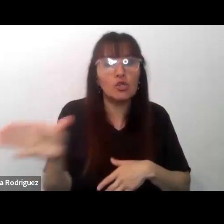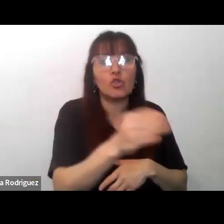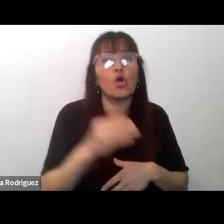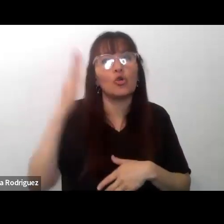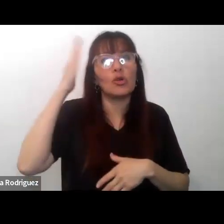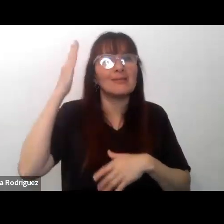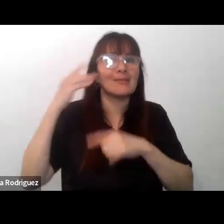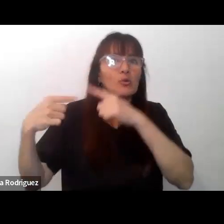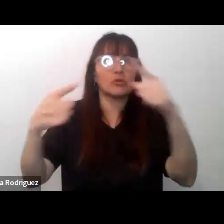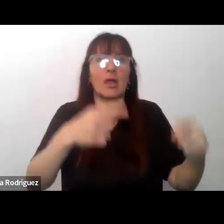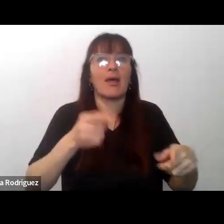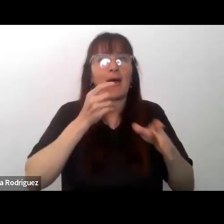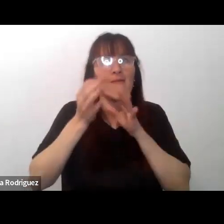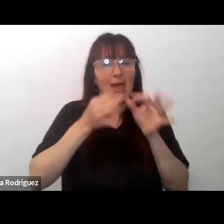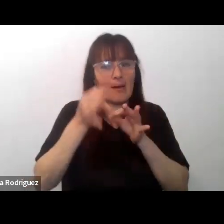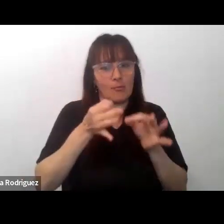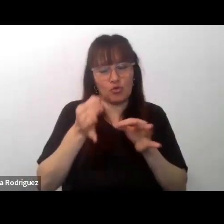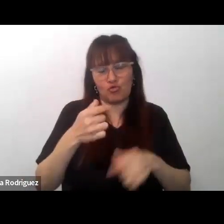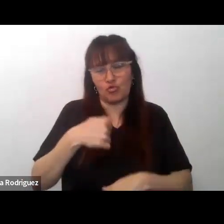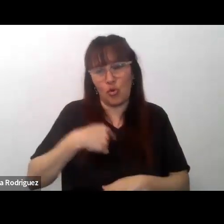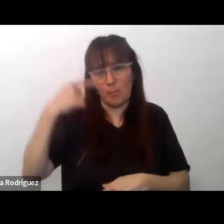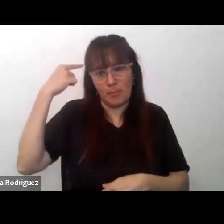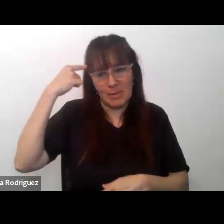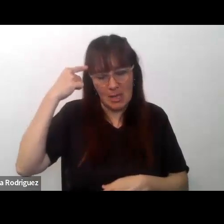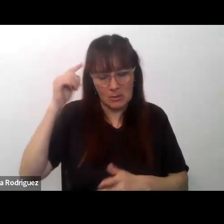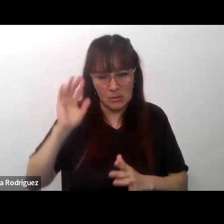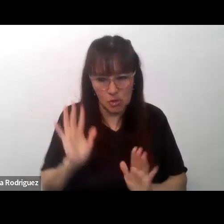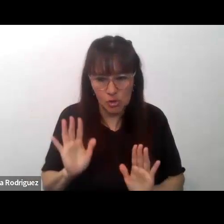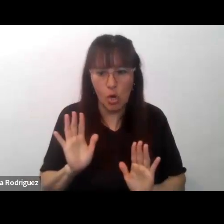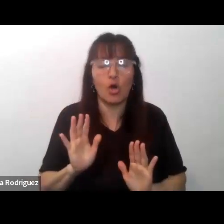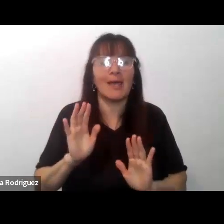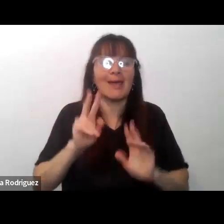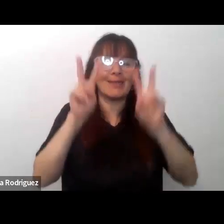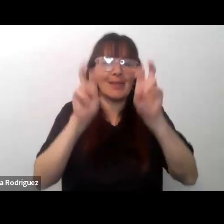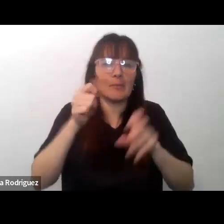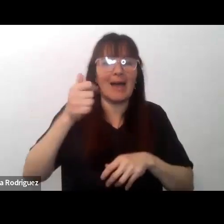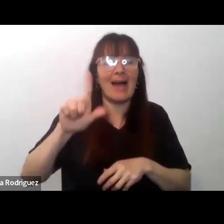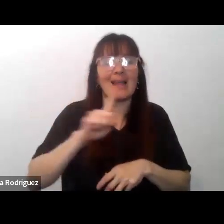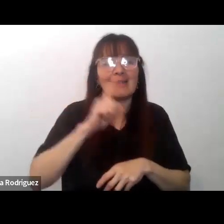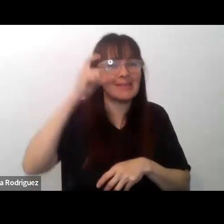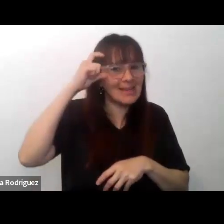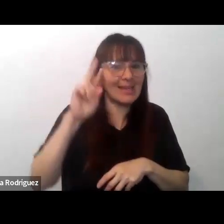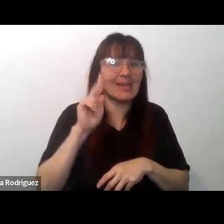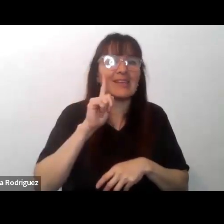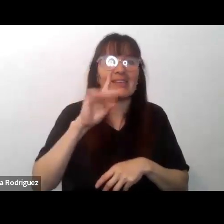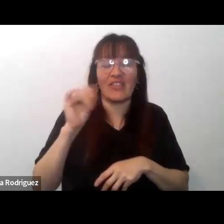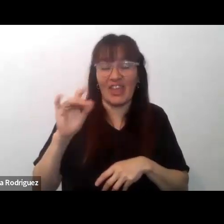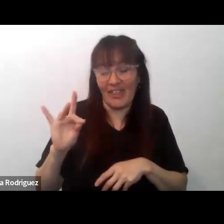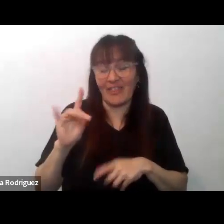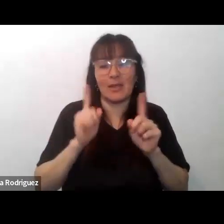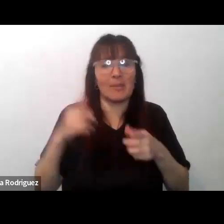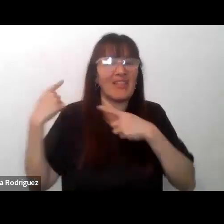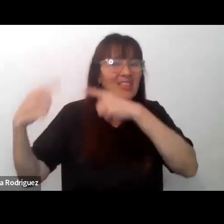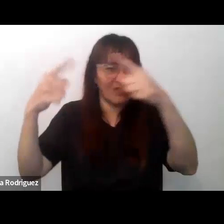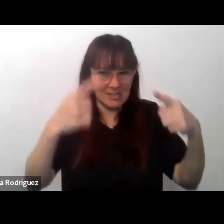interculturalidad personalmente el hecho de que la alteridad y la diversidad estén